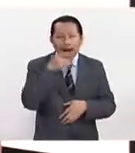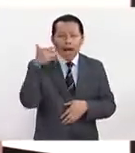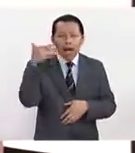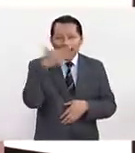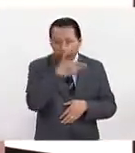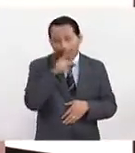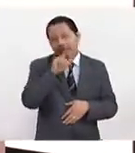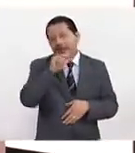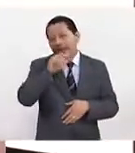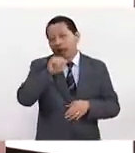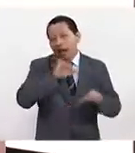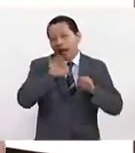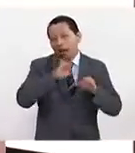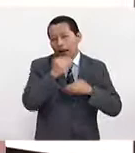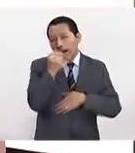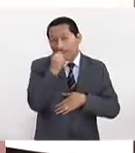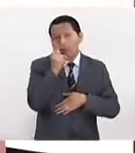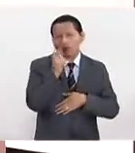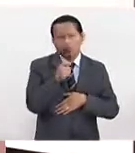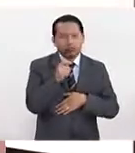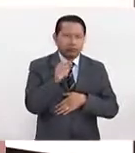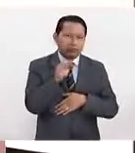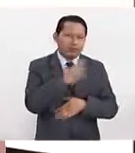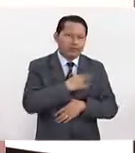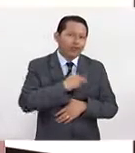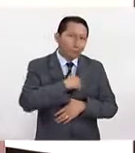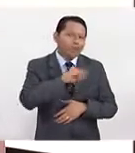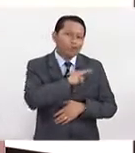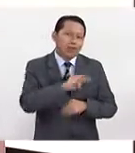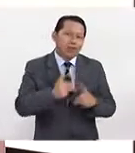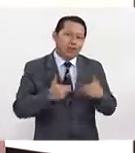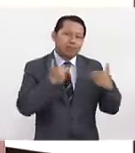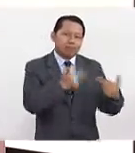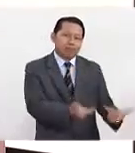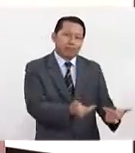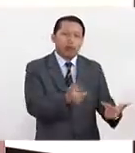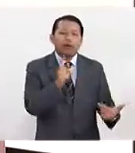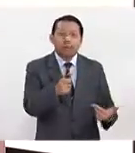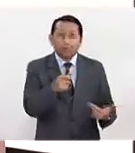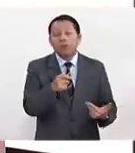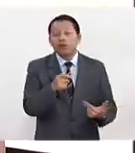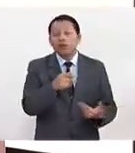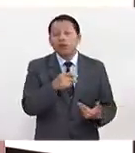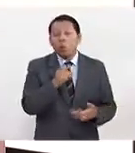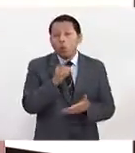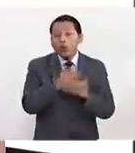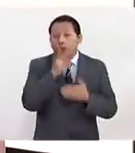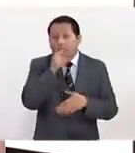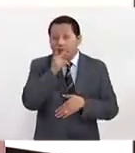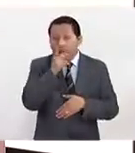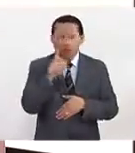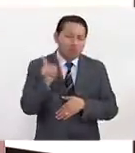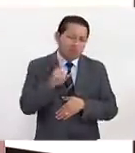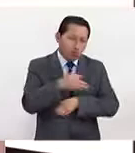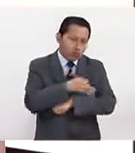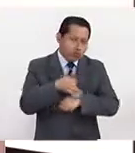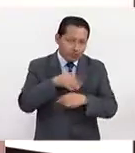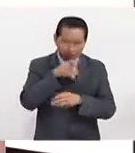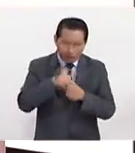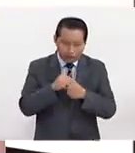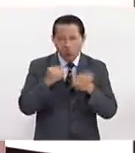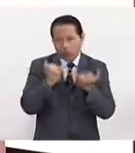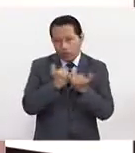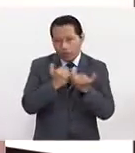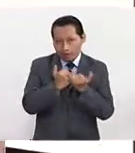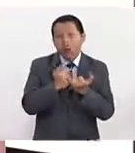diabético, la probabilidad que tus hijos sean diabéticos es elevada. Entonces, la dieta para el diabético no es solamente para el padre, debe ser para la familia. Lo mismo